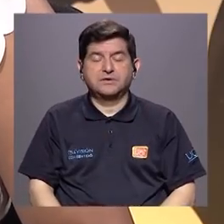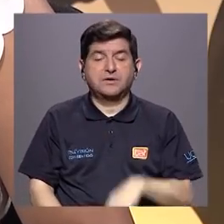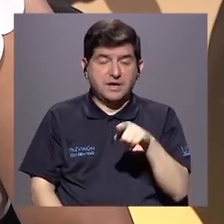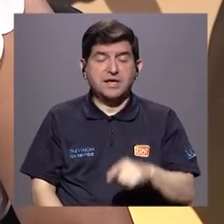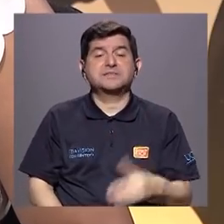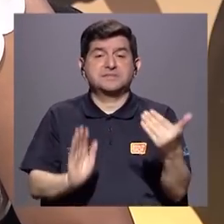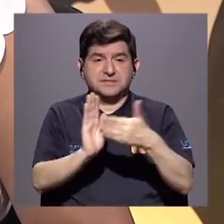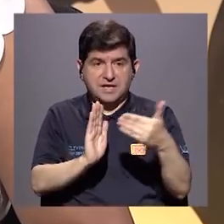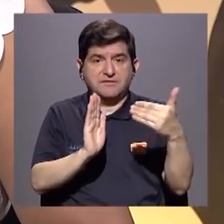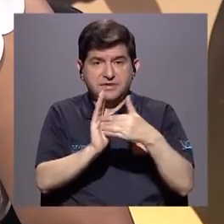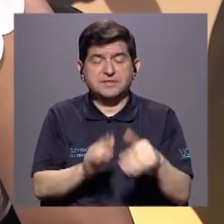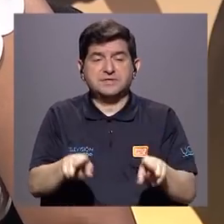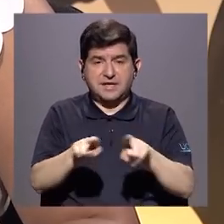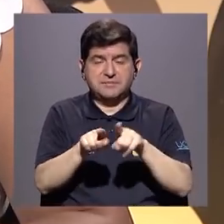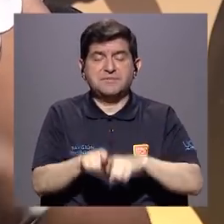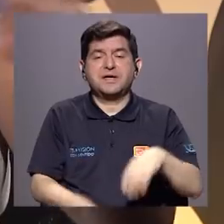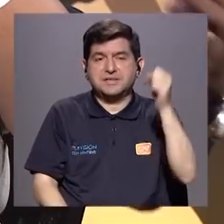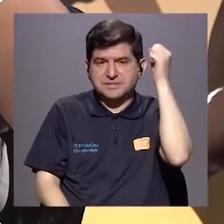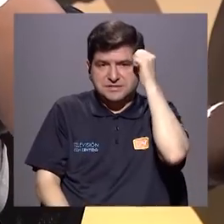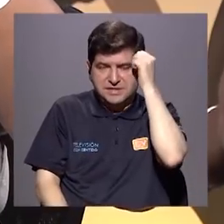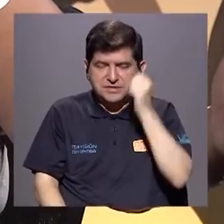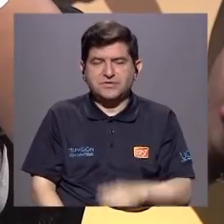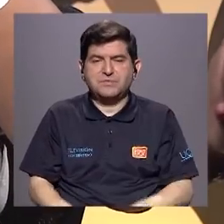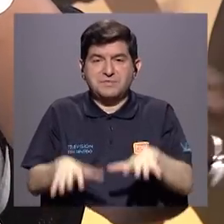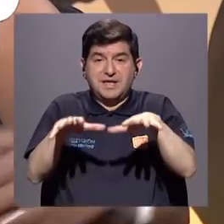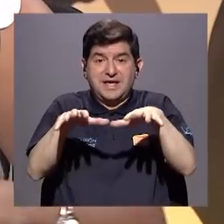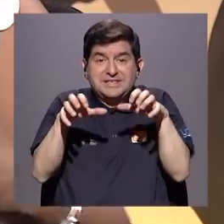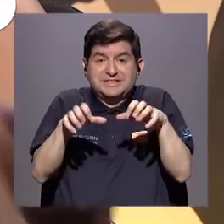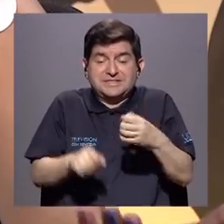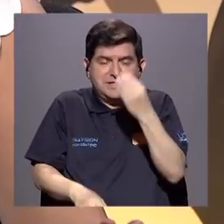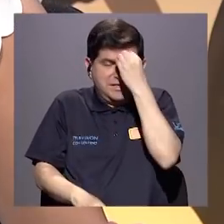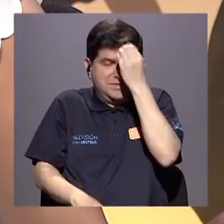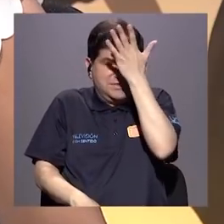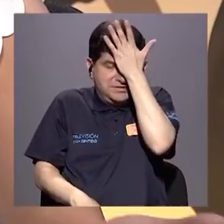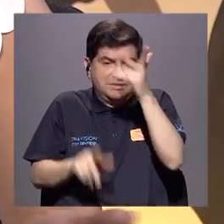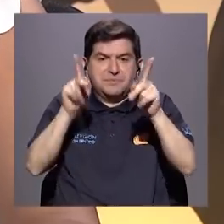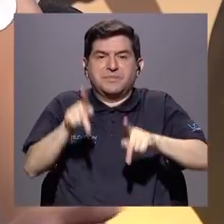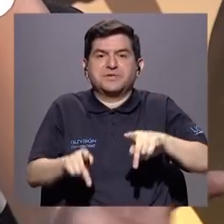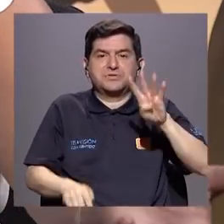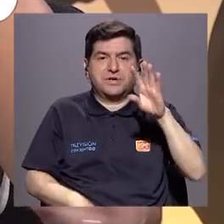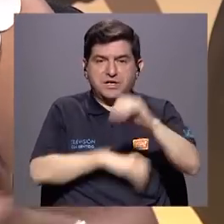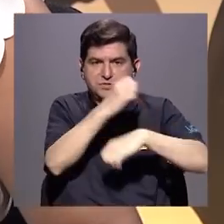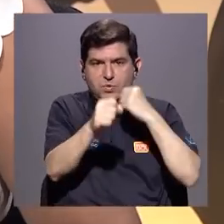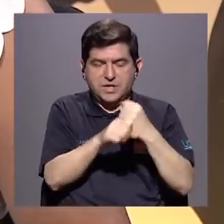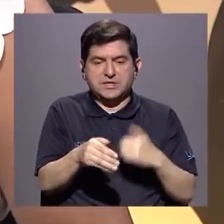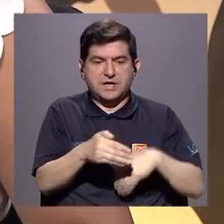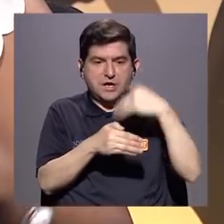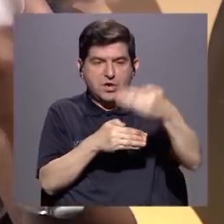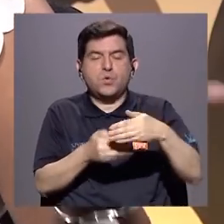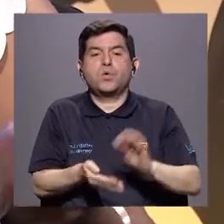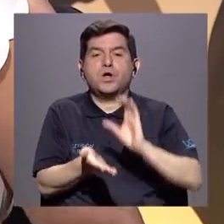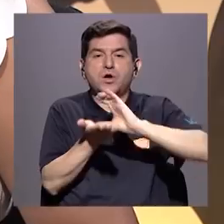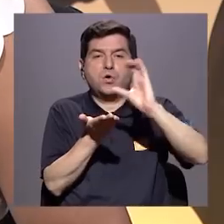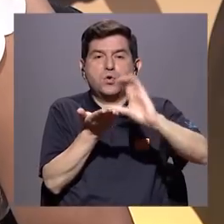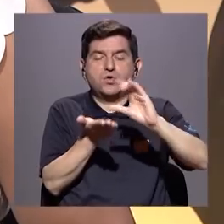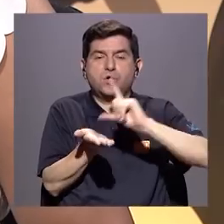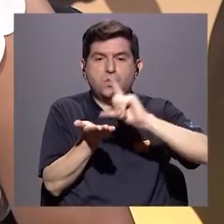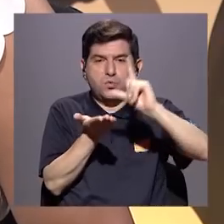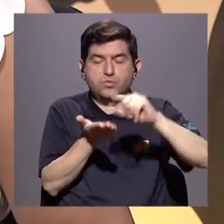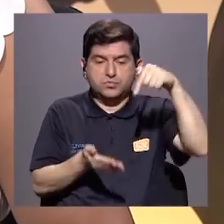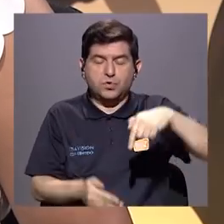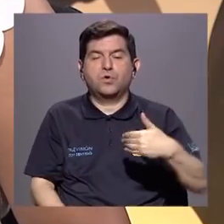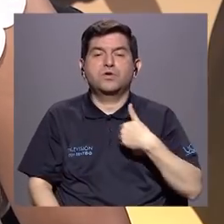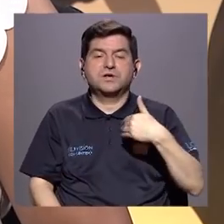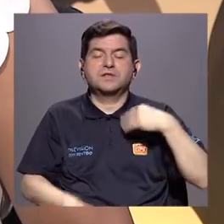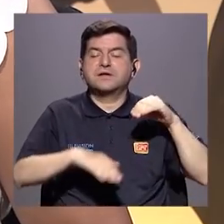lesiones como síndrome de estrés postraumático, donde después tenemos adultos que 40 años de haber transcurrido su curso lectivo, hoy los estamos viendo con